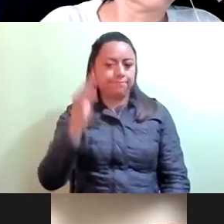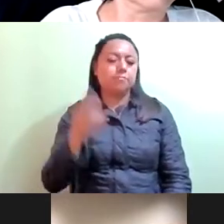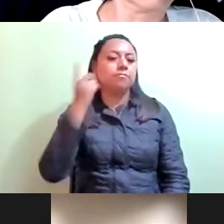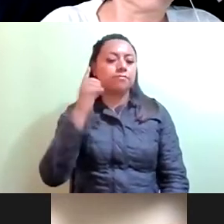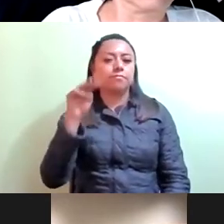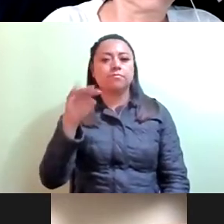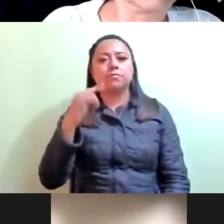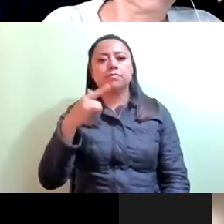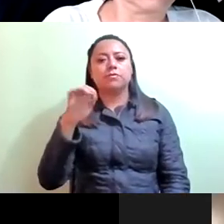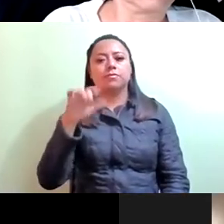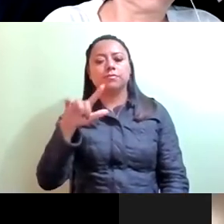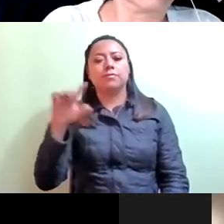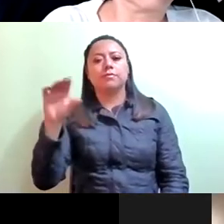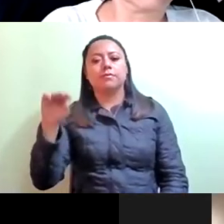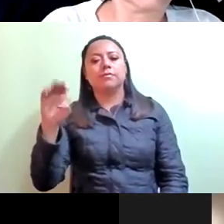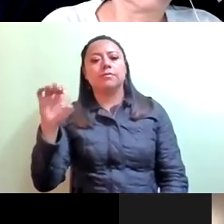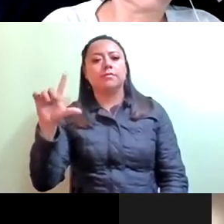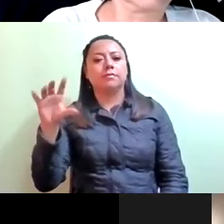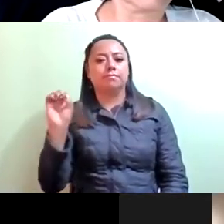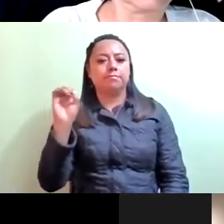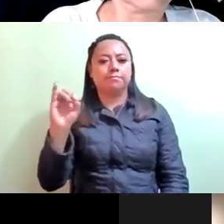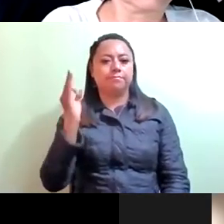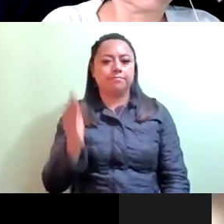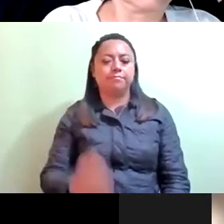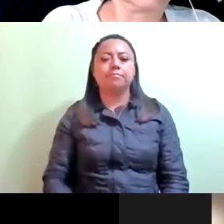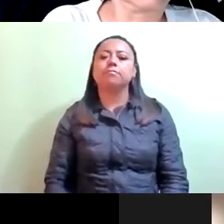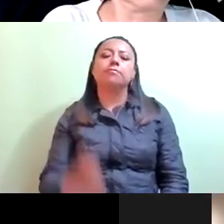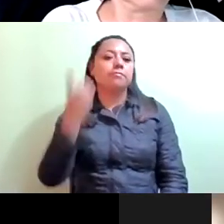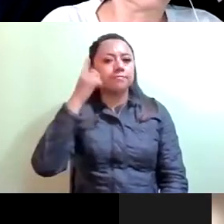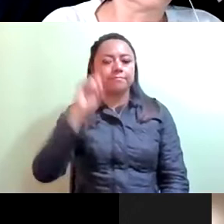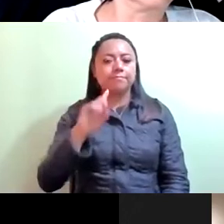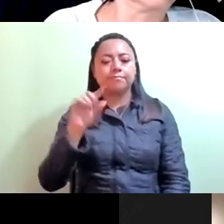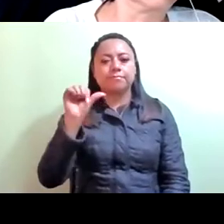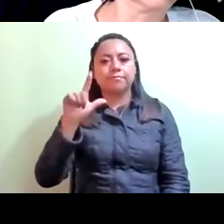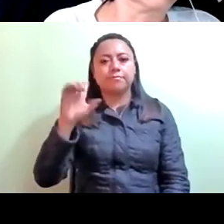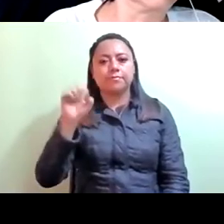Miguel Ángel Melo, a favor Diputada Alessandra Rojo de la Vega Pícolo